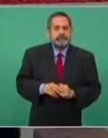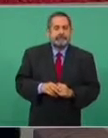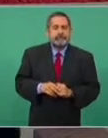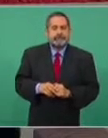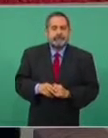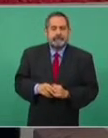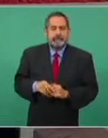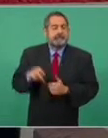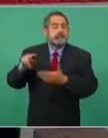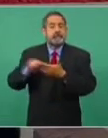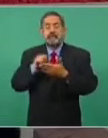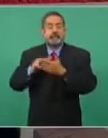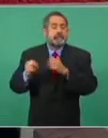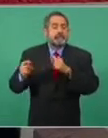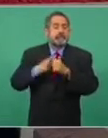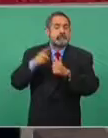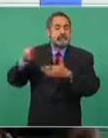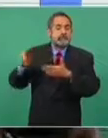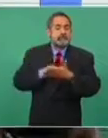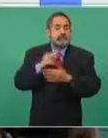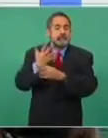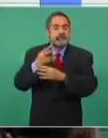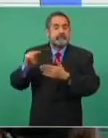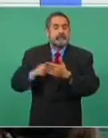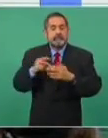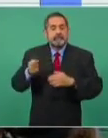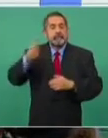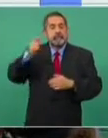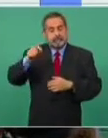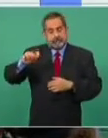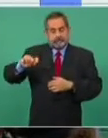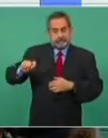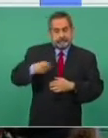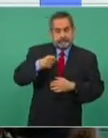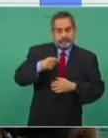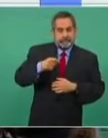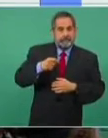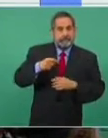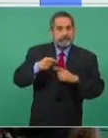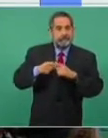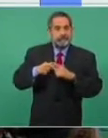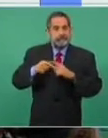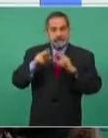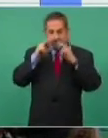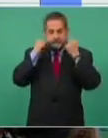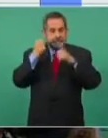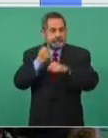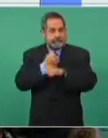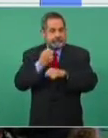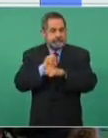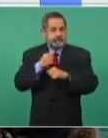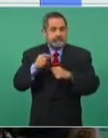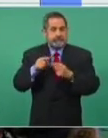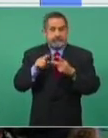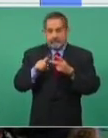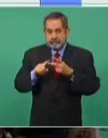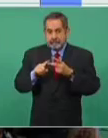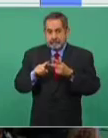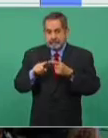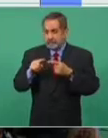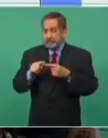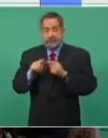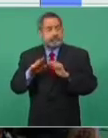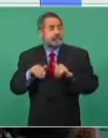Y firmó primero Emiliano Zapata. Y salió porque estaban